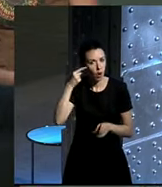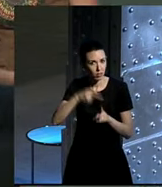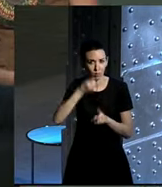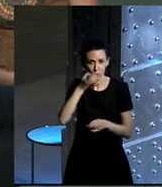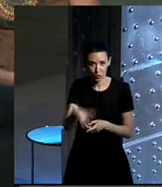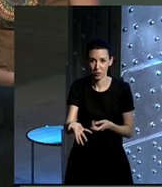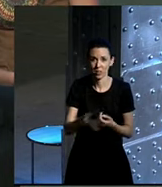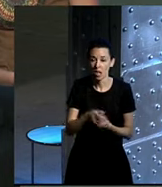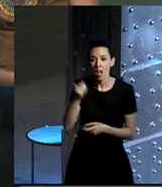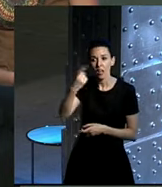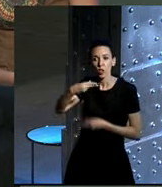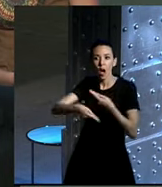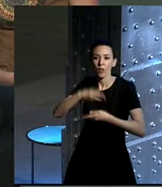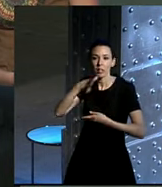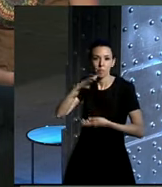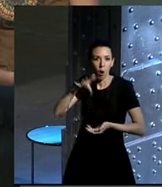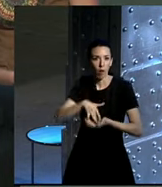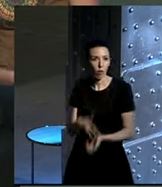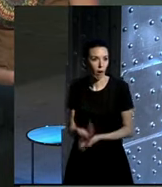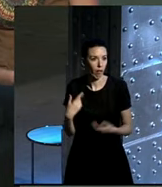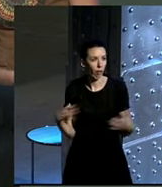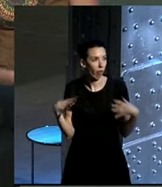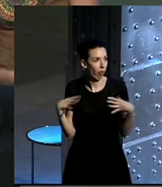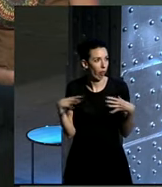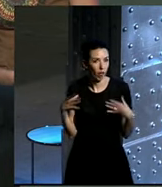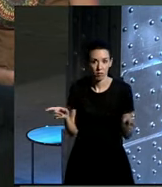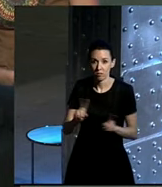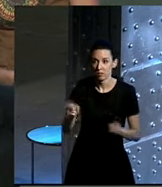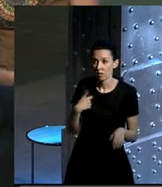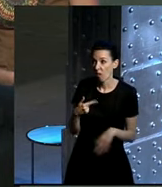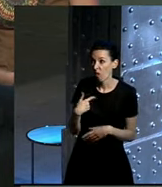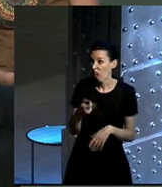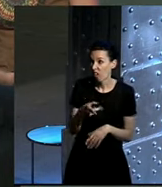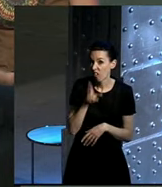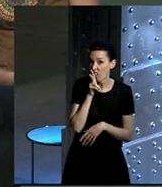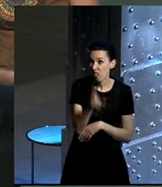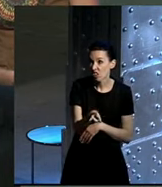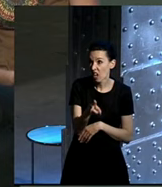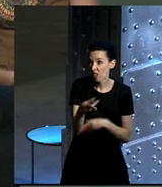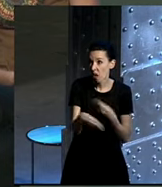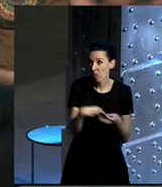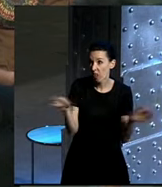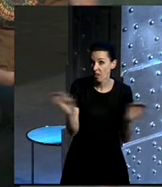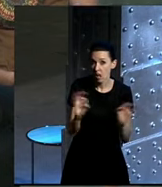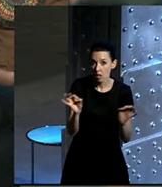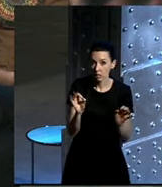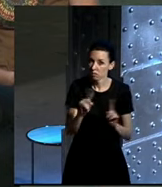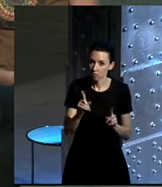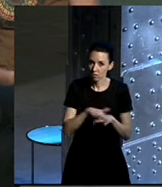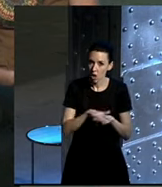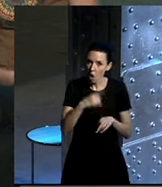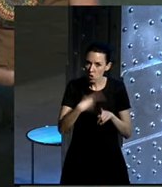Esto tampoco, no es que lo hagáis porque no tenéis nada que hacer, y dices, venga, a... No tenemos nada que hacer de aquí a los dos próximos años, sino que habéis dejado cosas